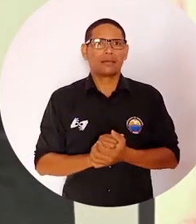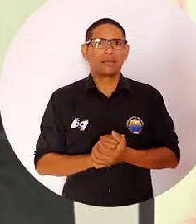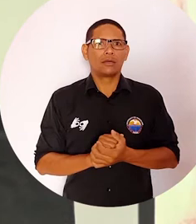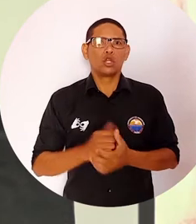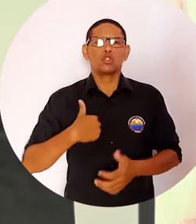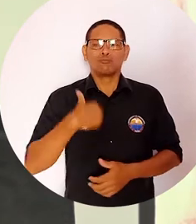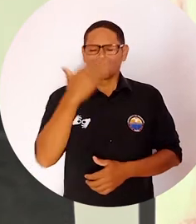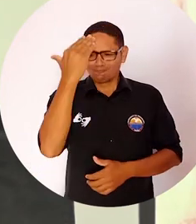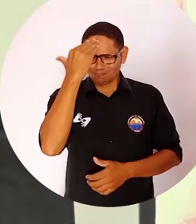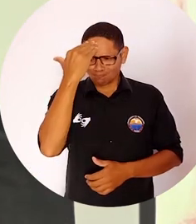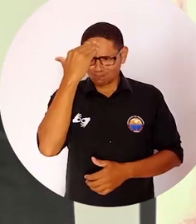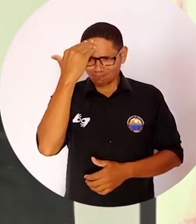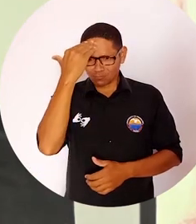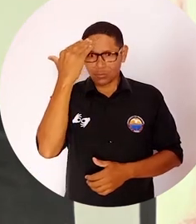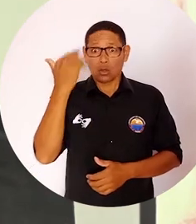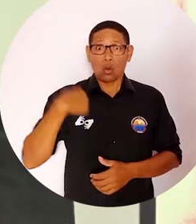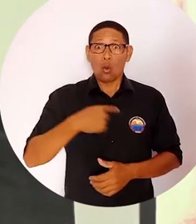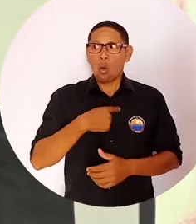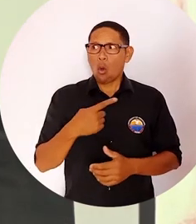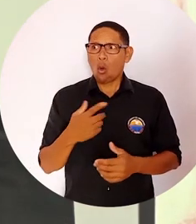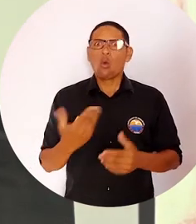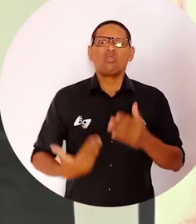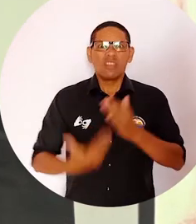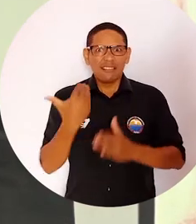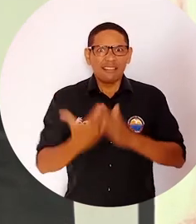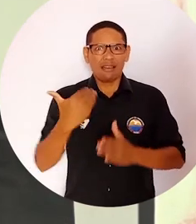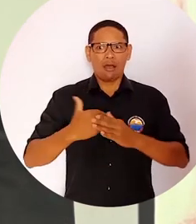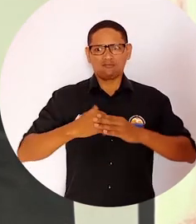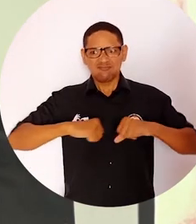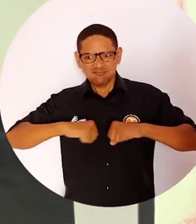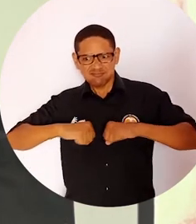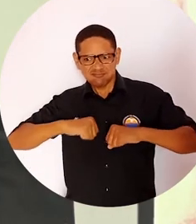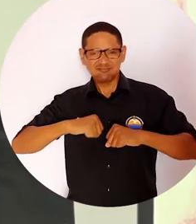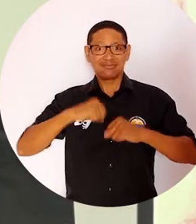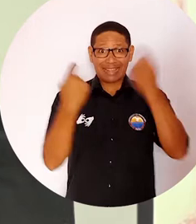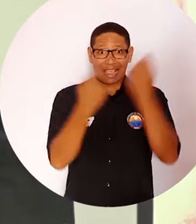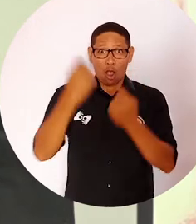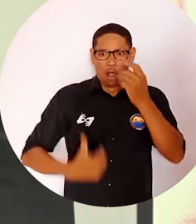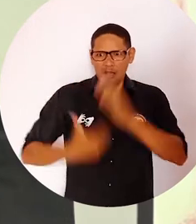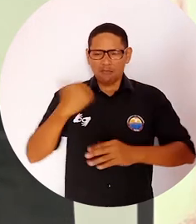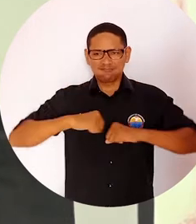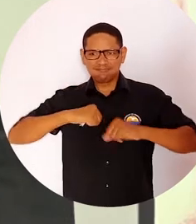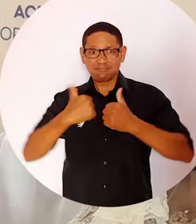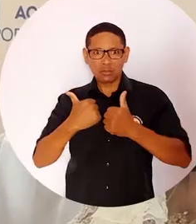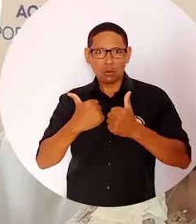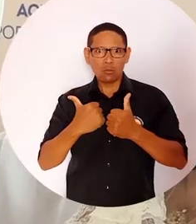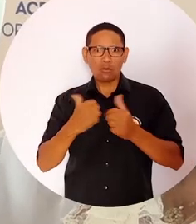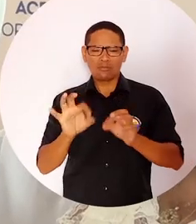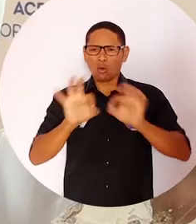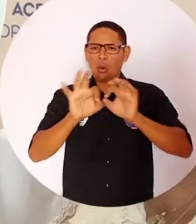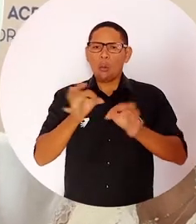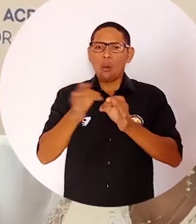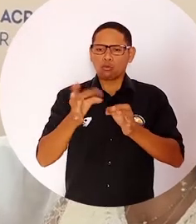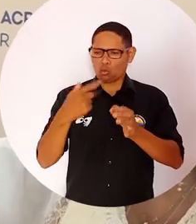podremos reactivar plenamente la economía el día en que seamos un pueblo más educado. Y el